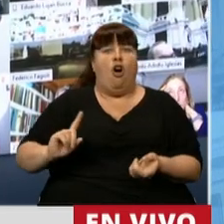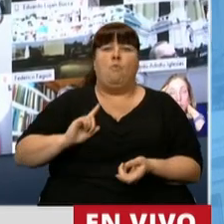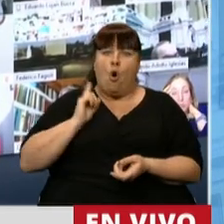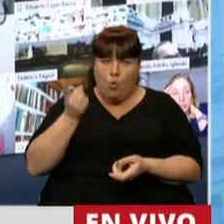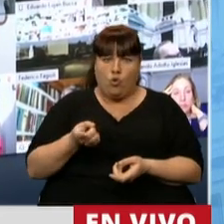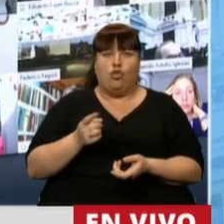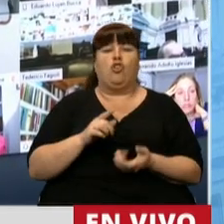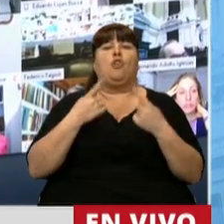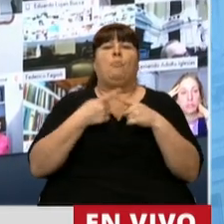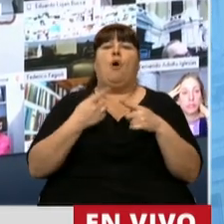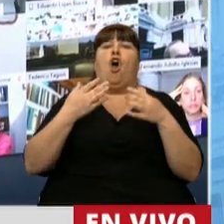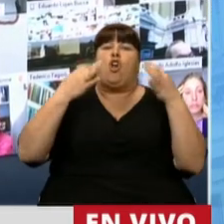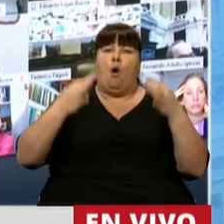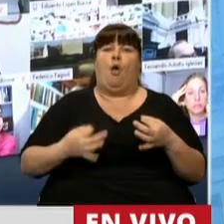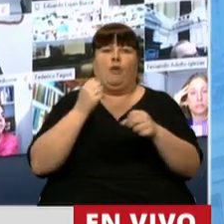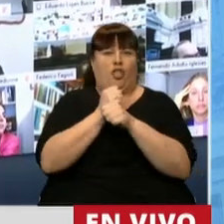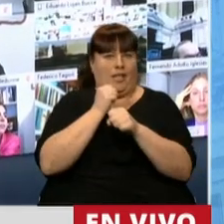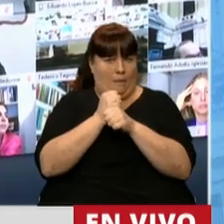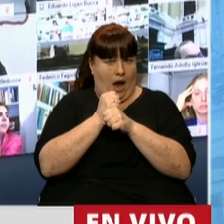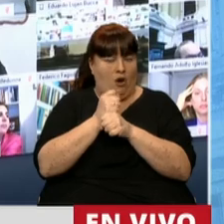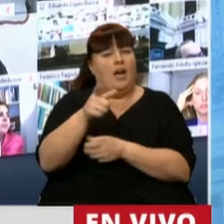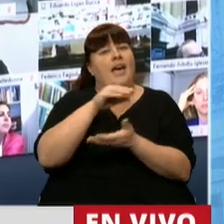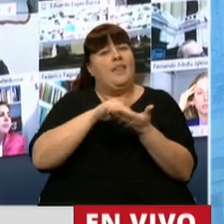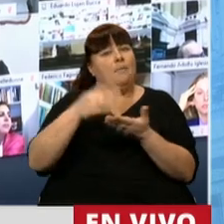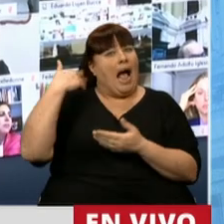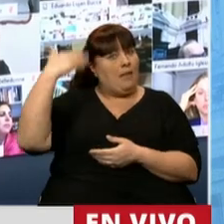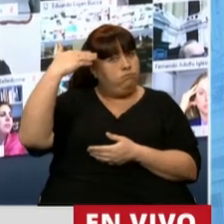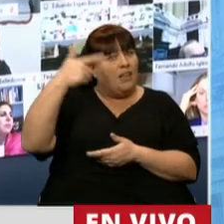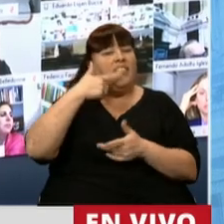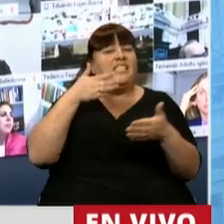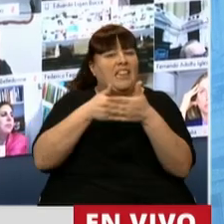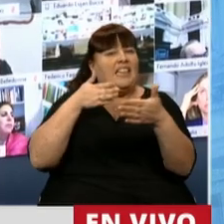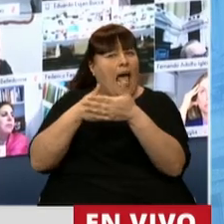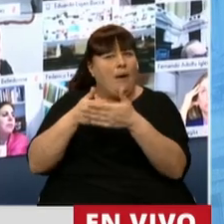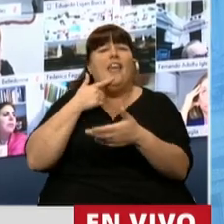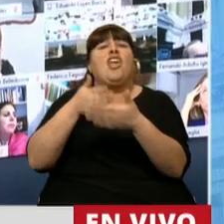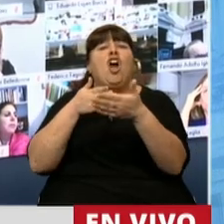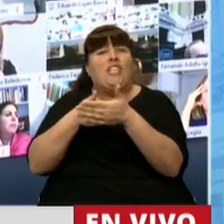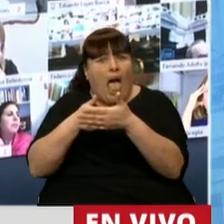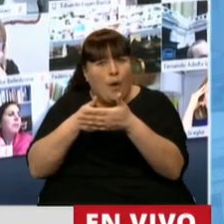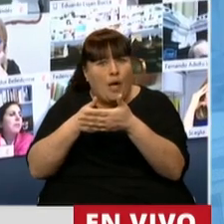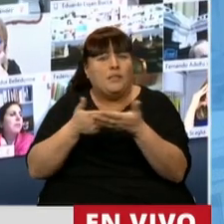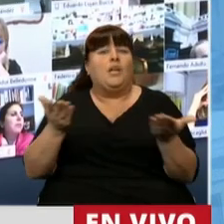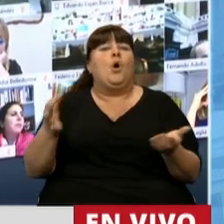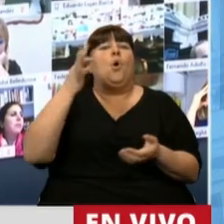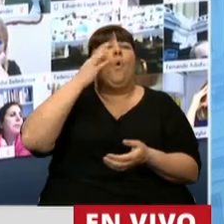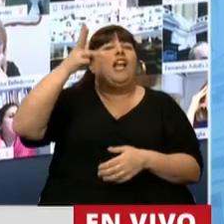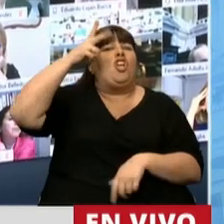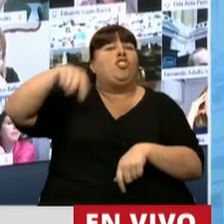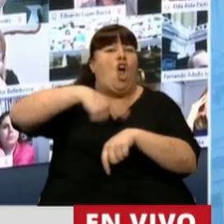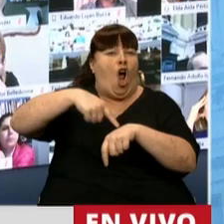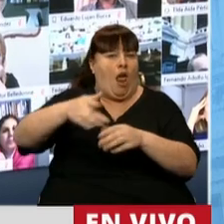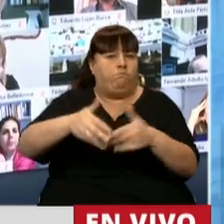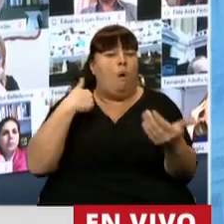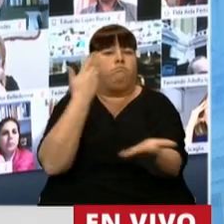orgullosos de nuestro compromiso con el trabajo. Diputado Preopinante habló de trabas. Dijo trabas, diputado, 48 horas